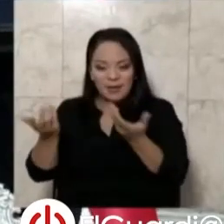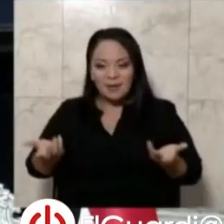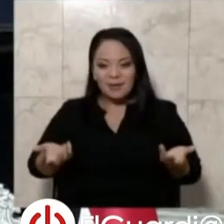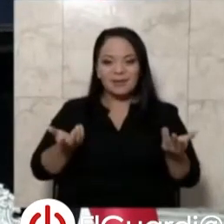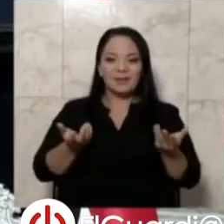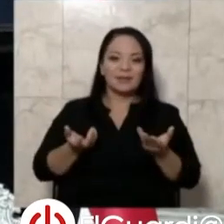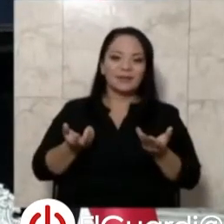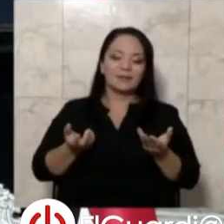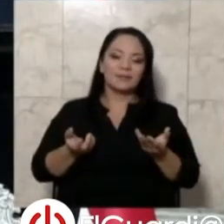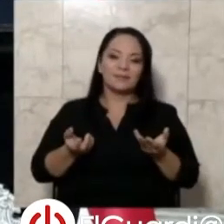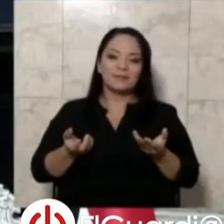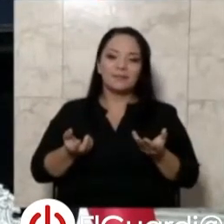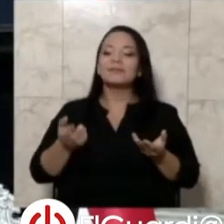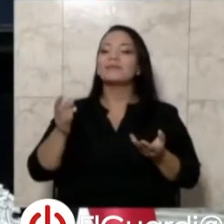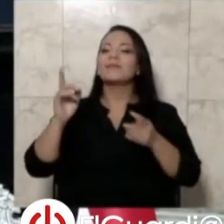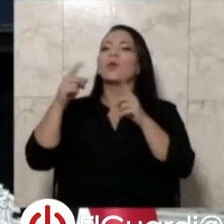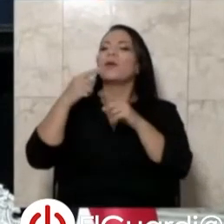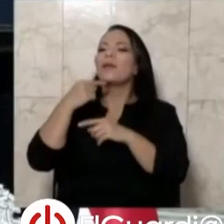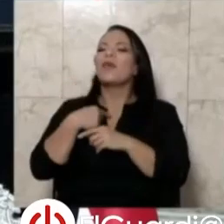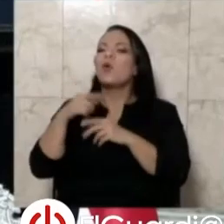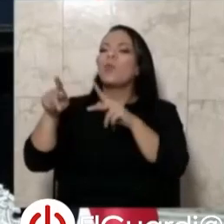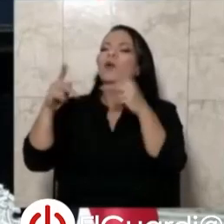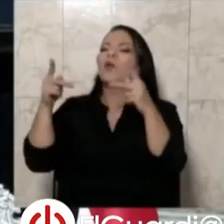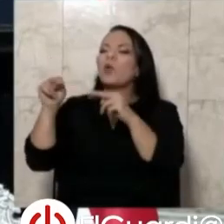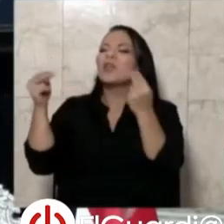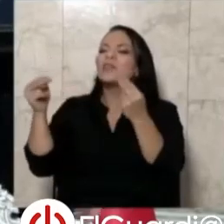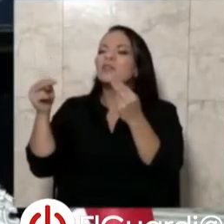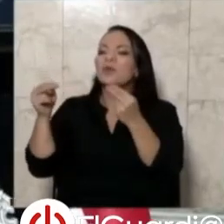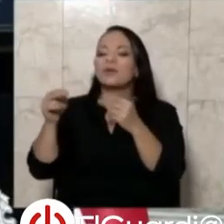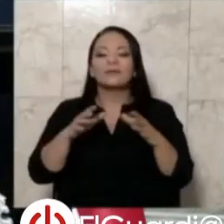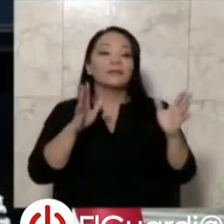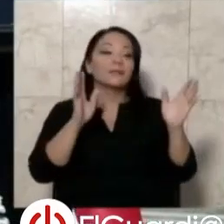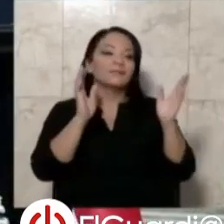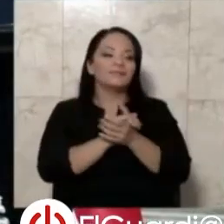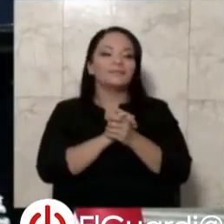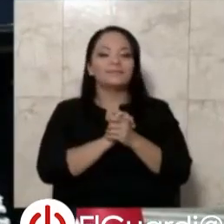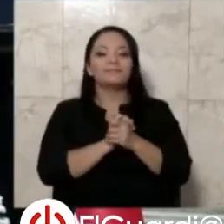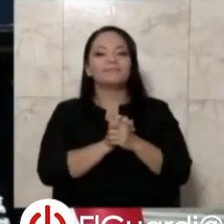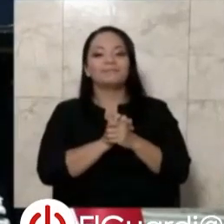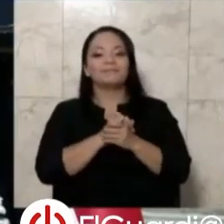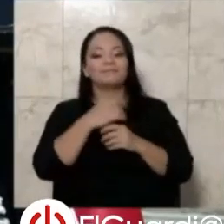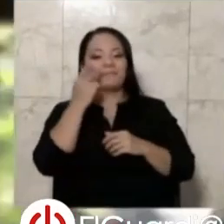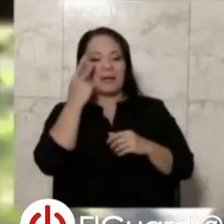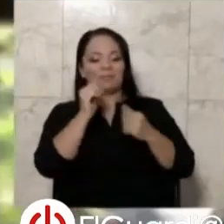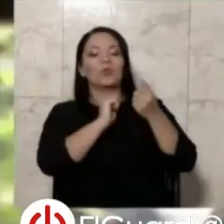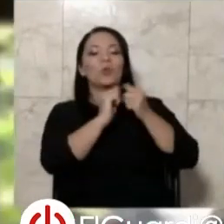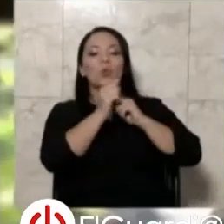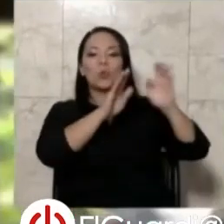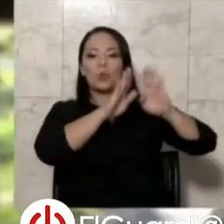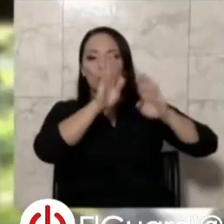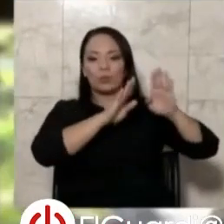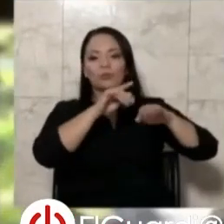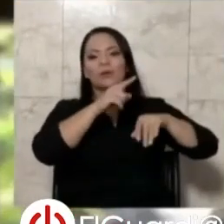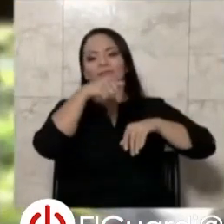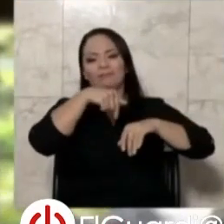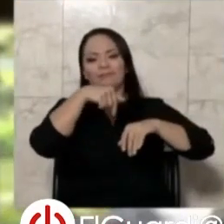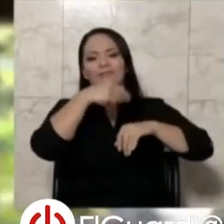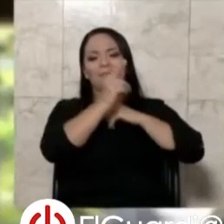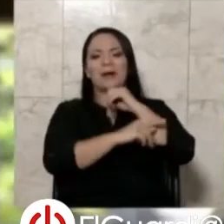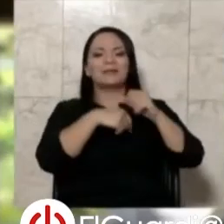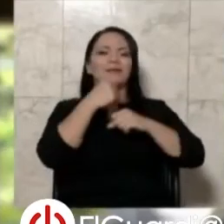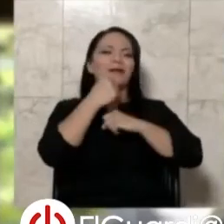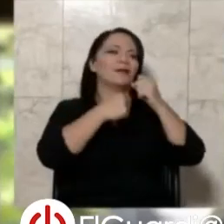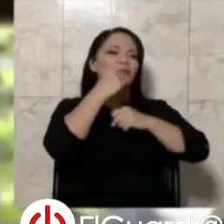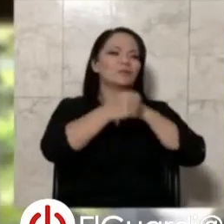lo que ese, ¿cuál me dijo? La Nación es. Ah, sí, bueno. Las licitaciones en este país duran años, hay apelaciones,